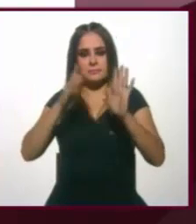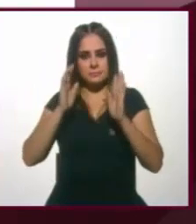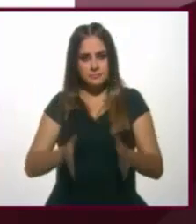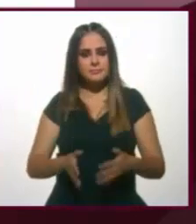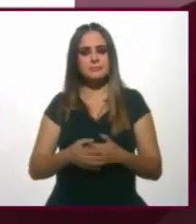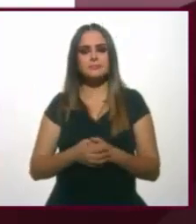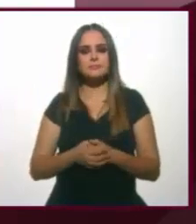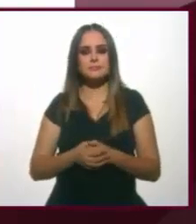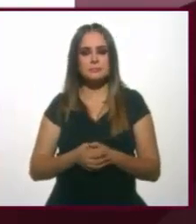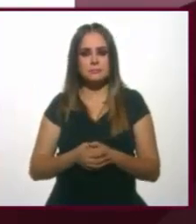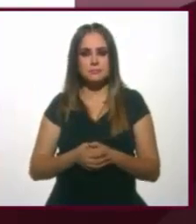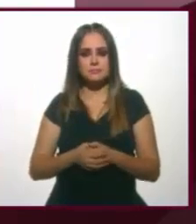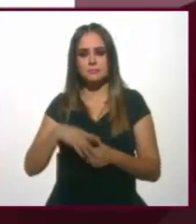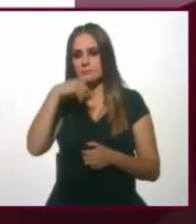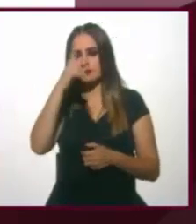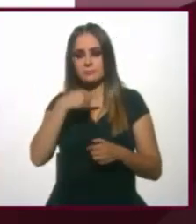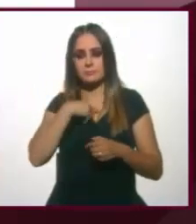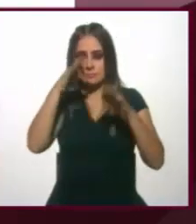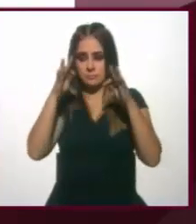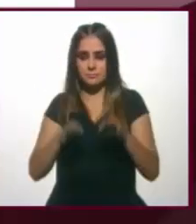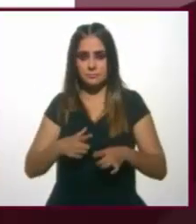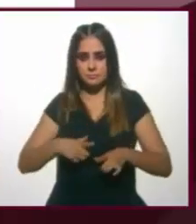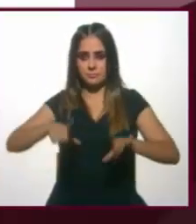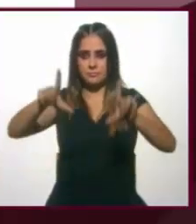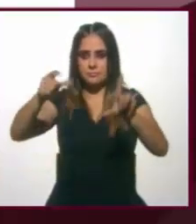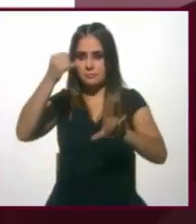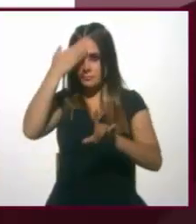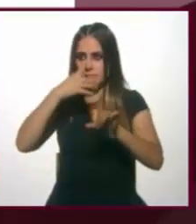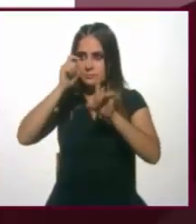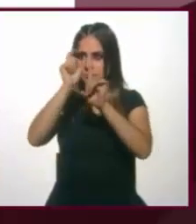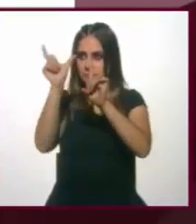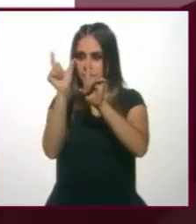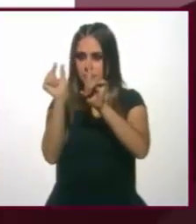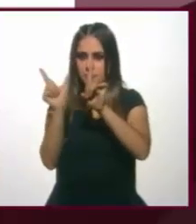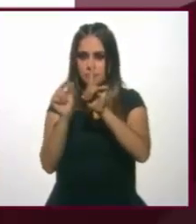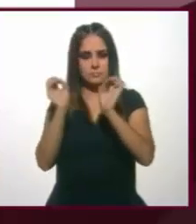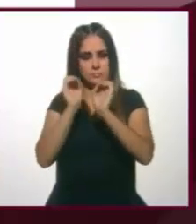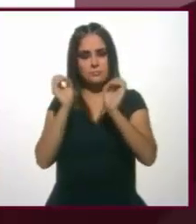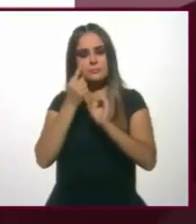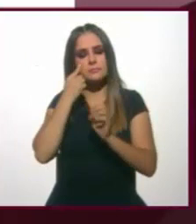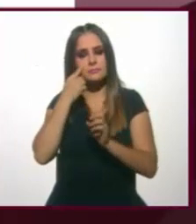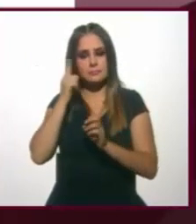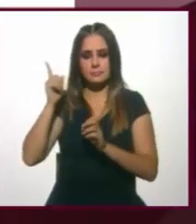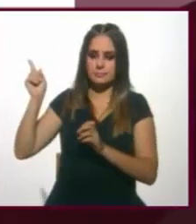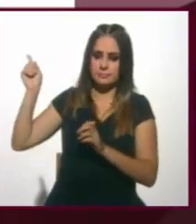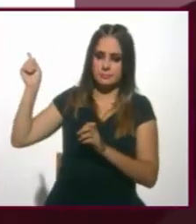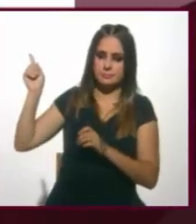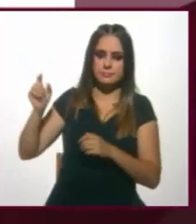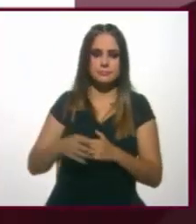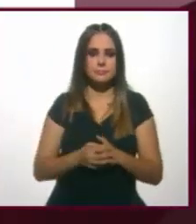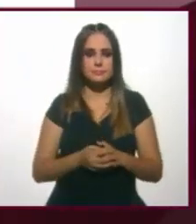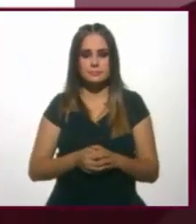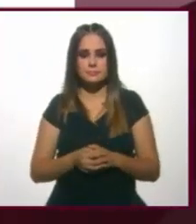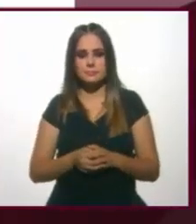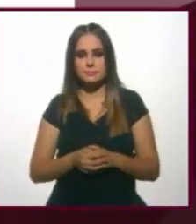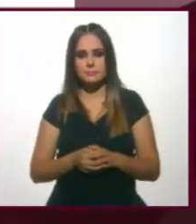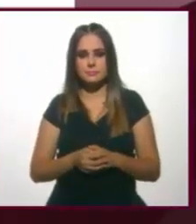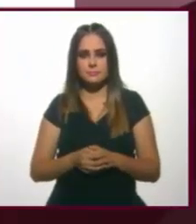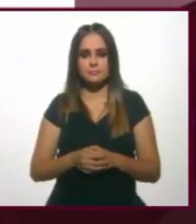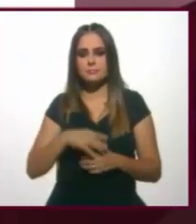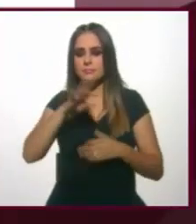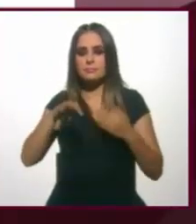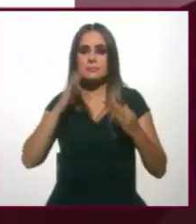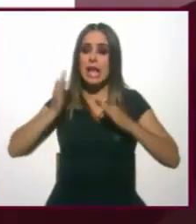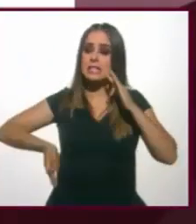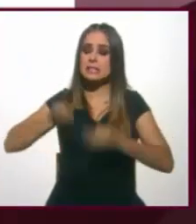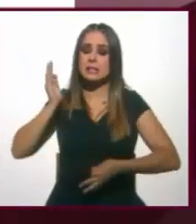no lo habíamos puesto gráficamente, cómo estaba la aprobación